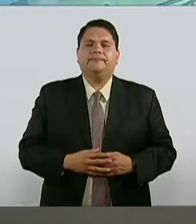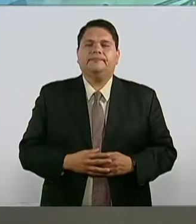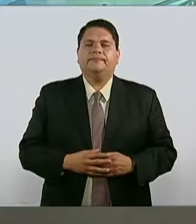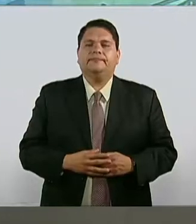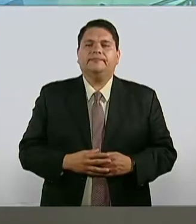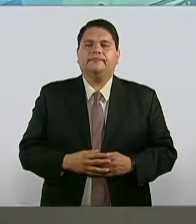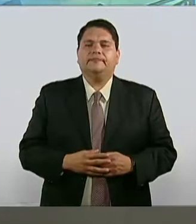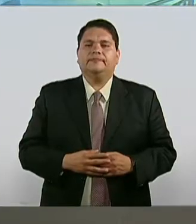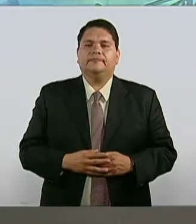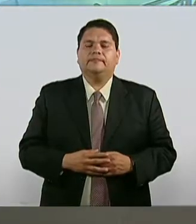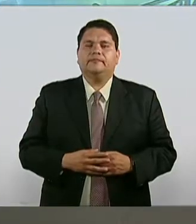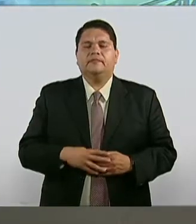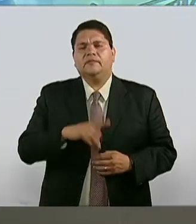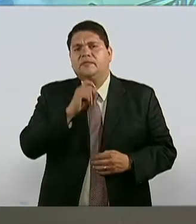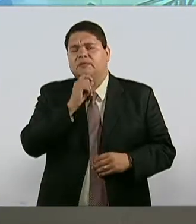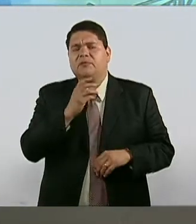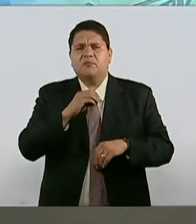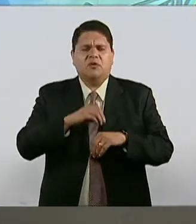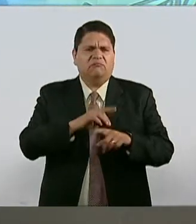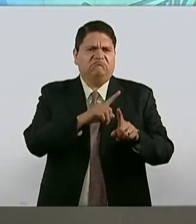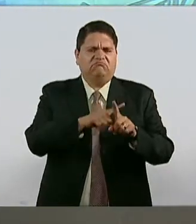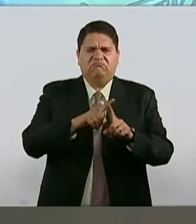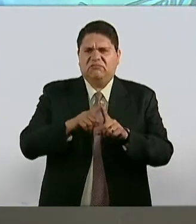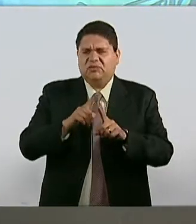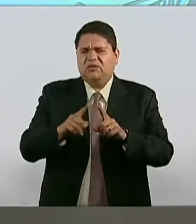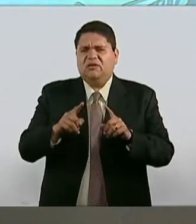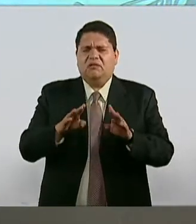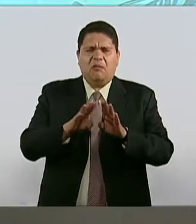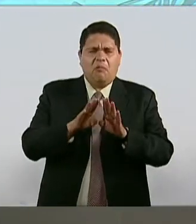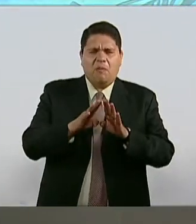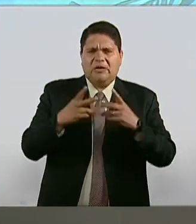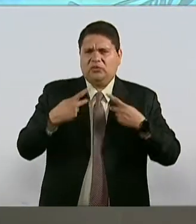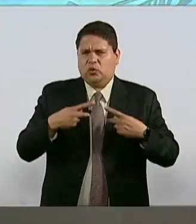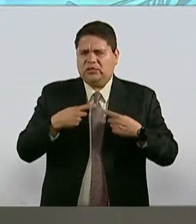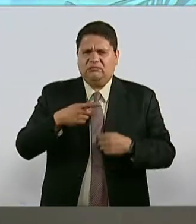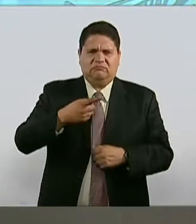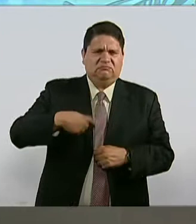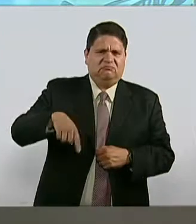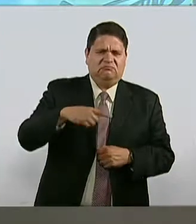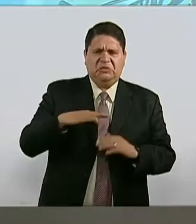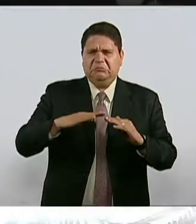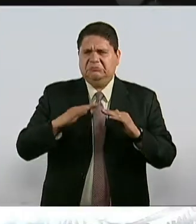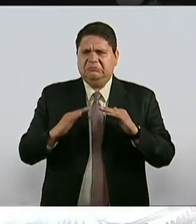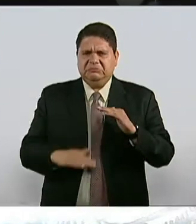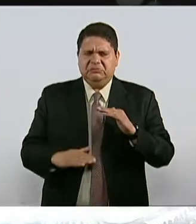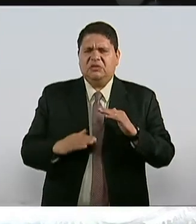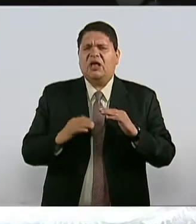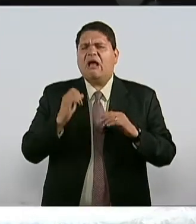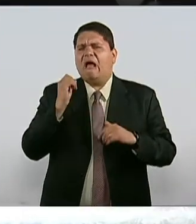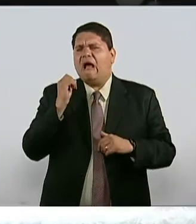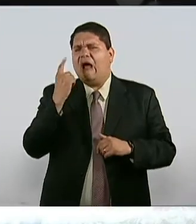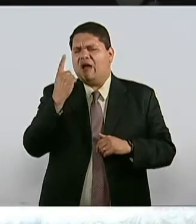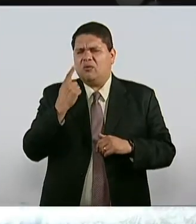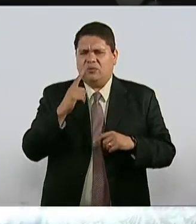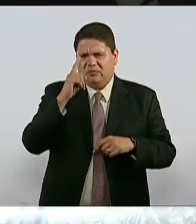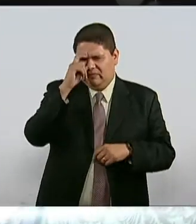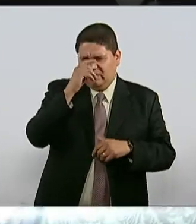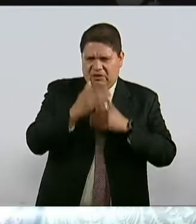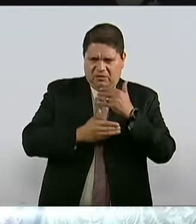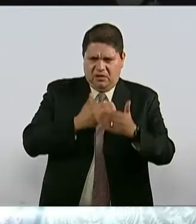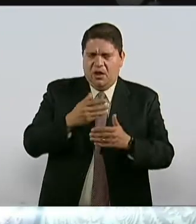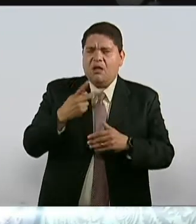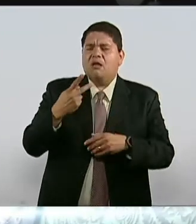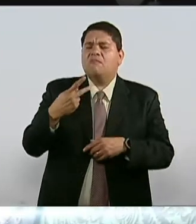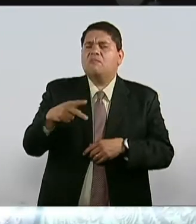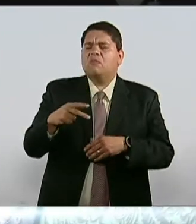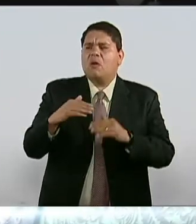Y para incluir situaciones que generan desventajas en las personas que se encuentran con alguna dificultad y evitar la violación